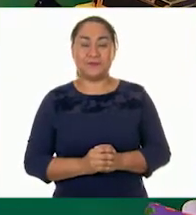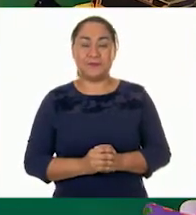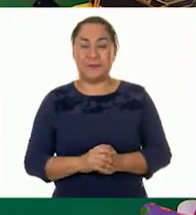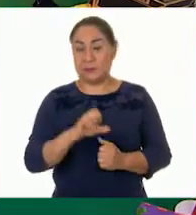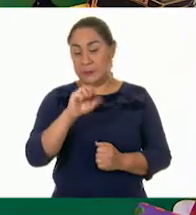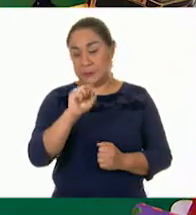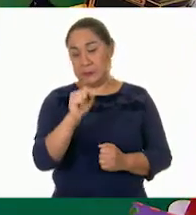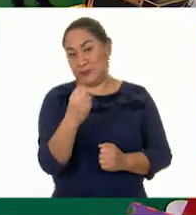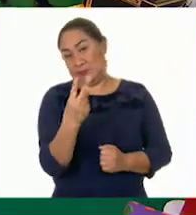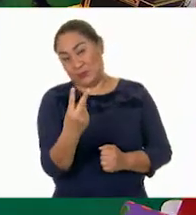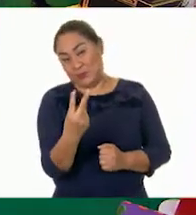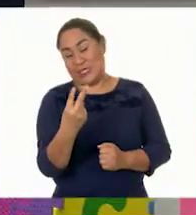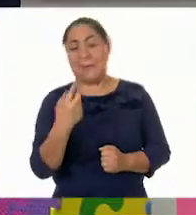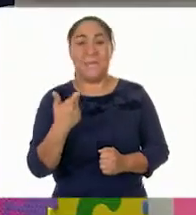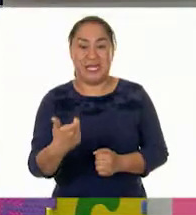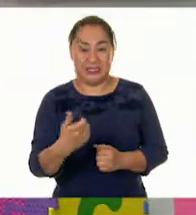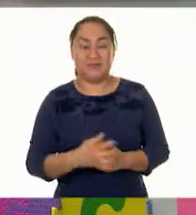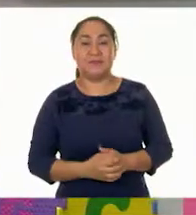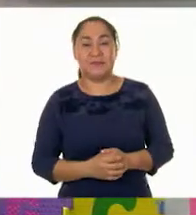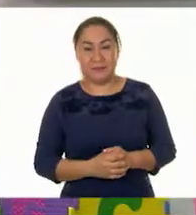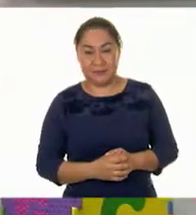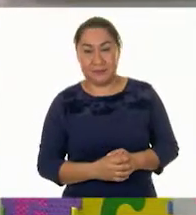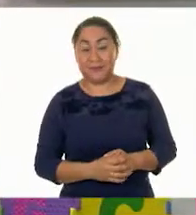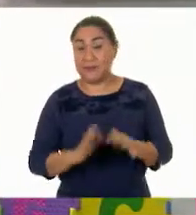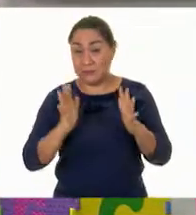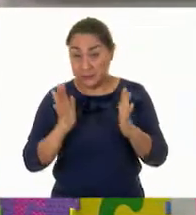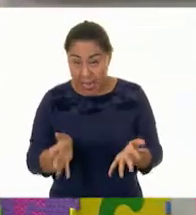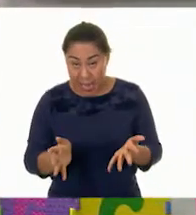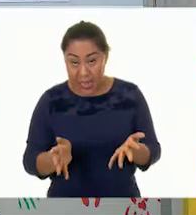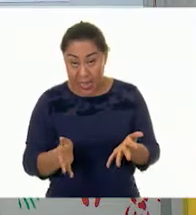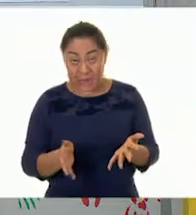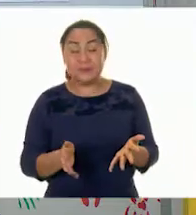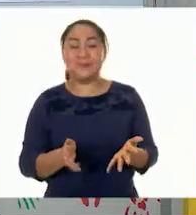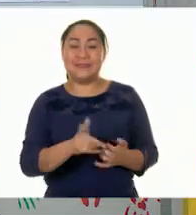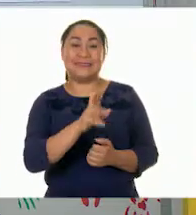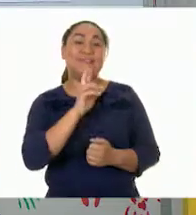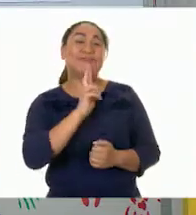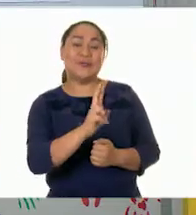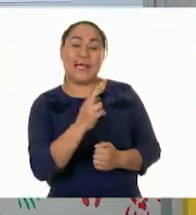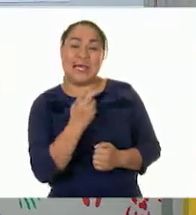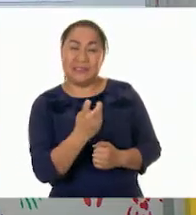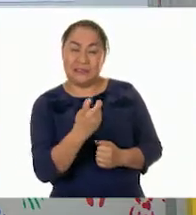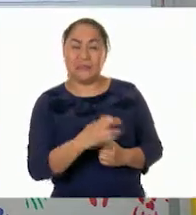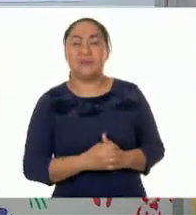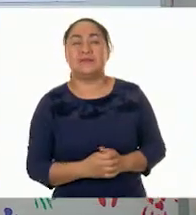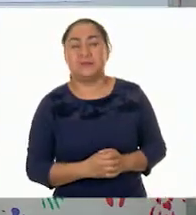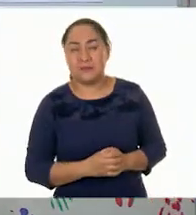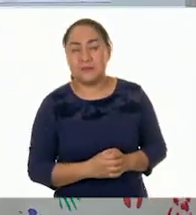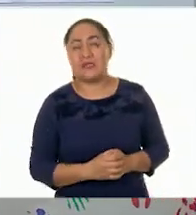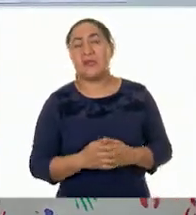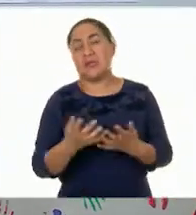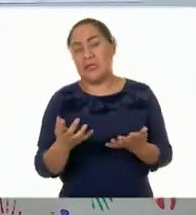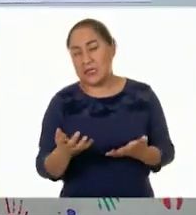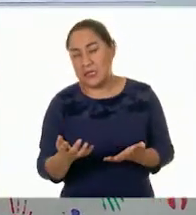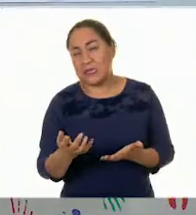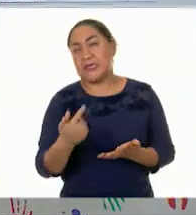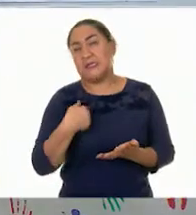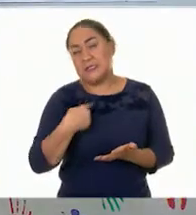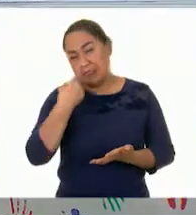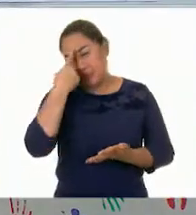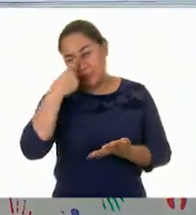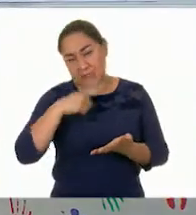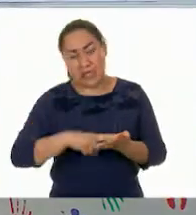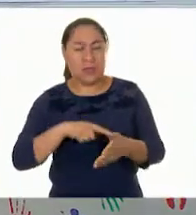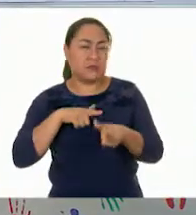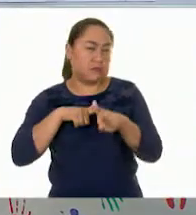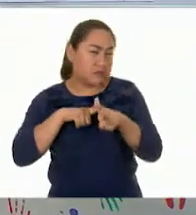62 pesos. Muy bien. Ya tenemos entonces el resultado. Y creo que podemos seguir trabajando.